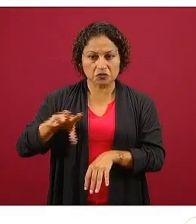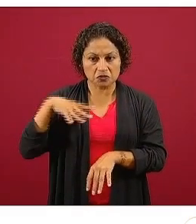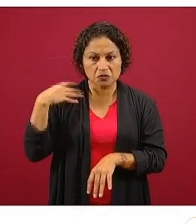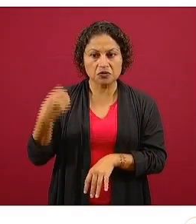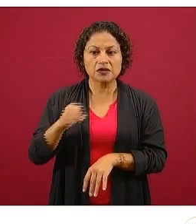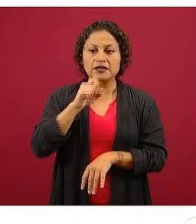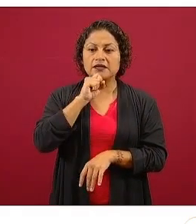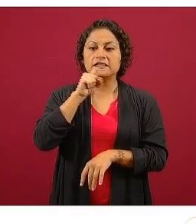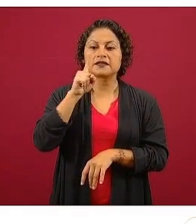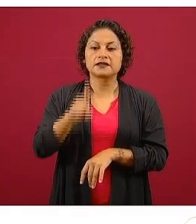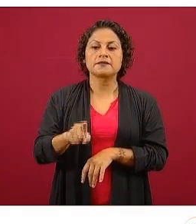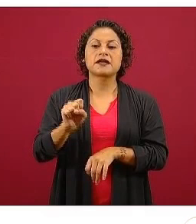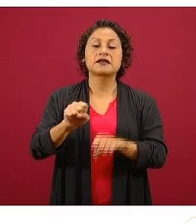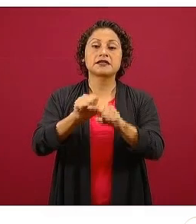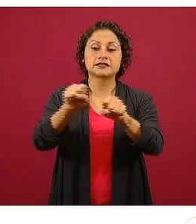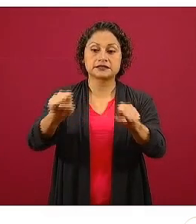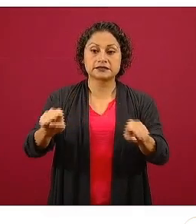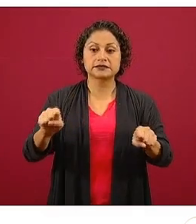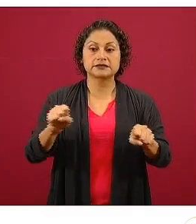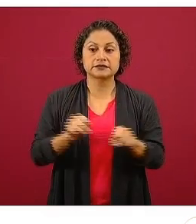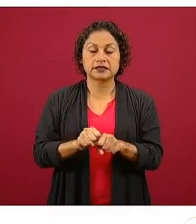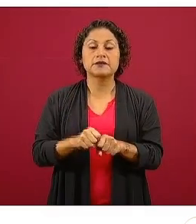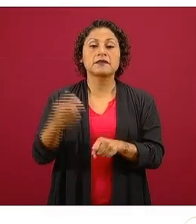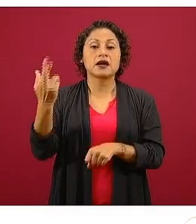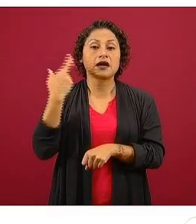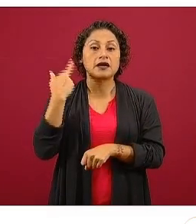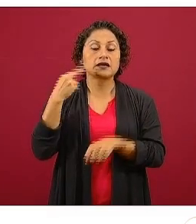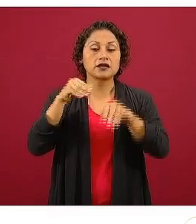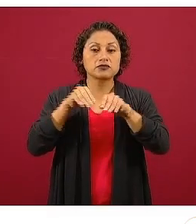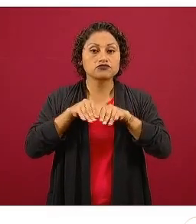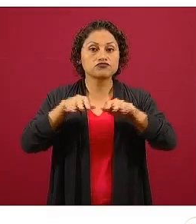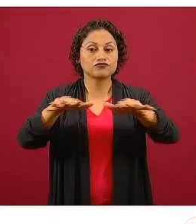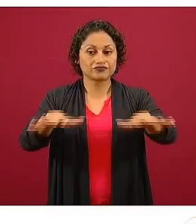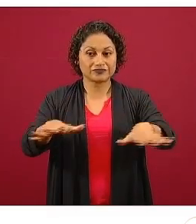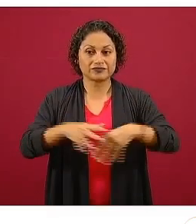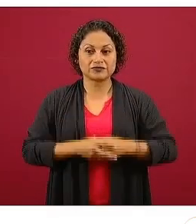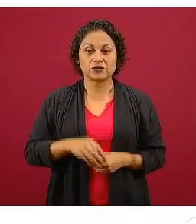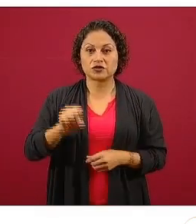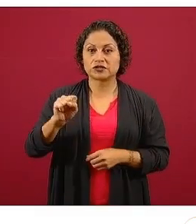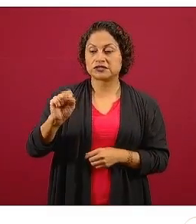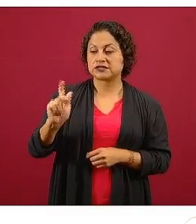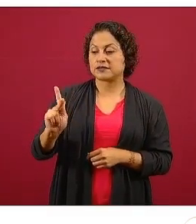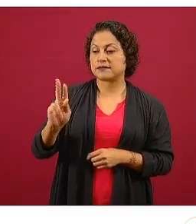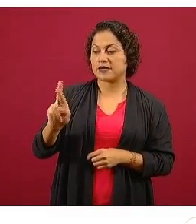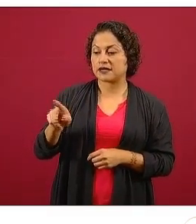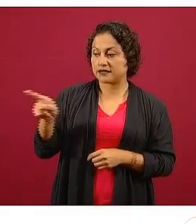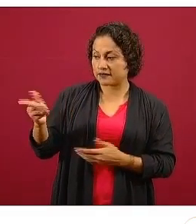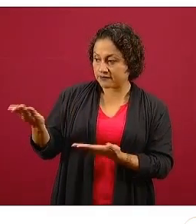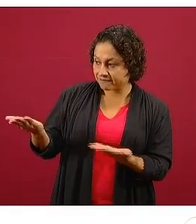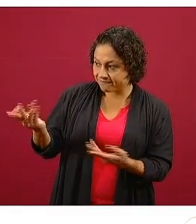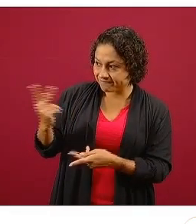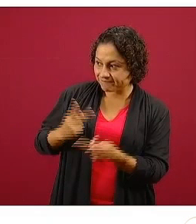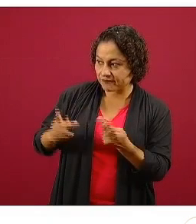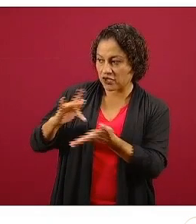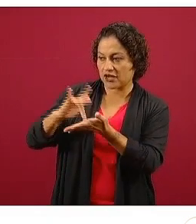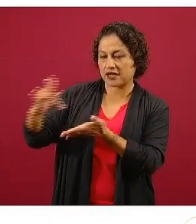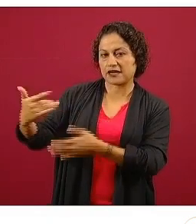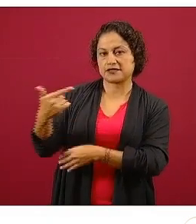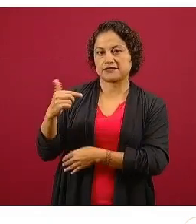mexicano. Aquí está Gerardo Villamil con nosotros, y muchas gracias por todo tu apoyo, Gerardo.